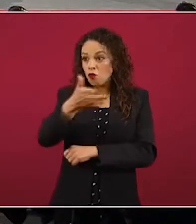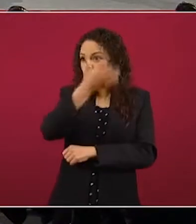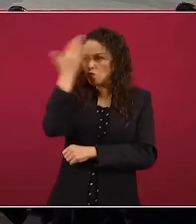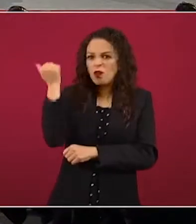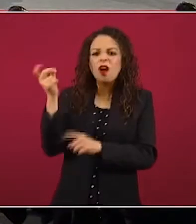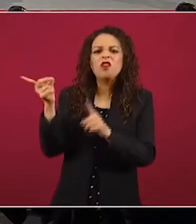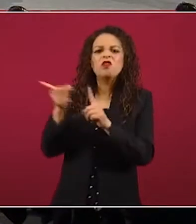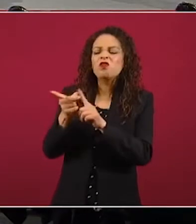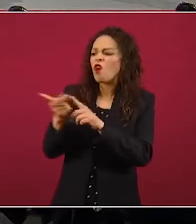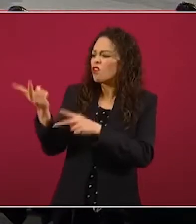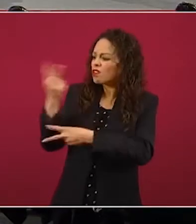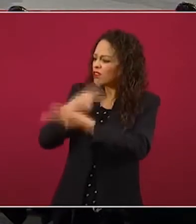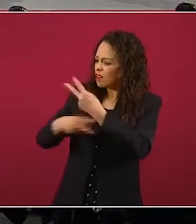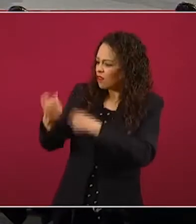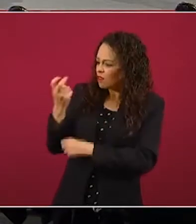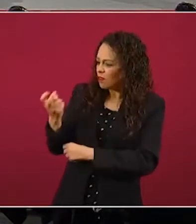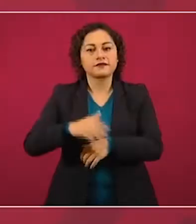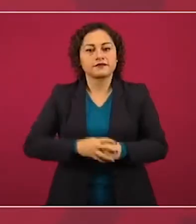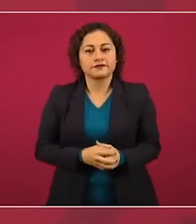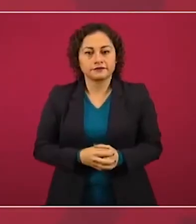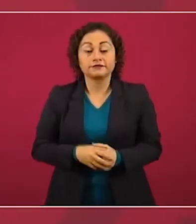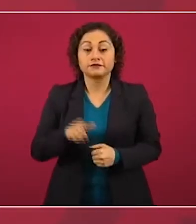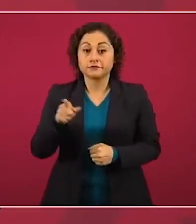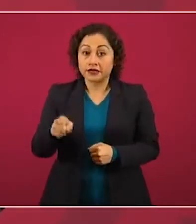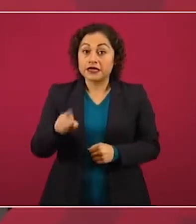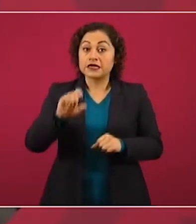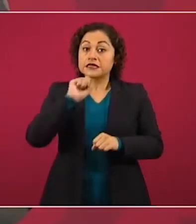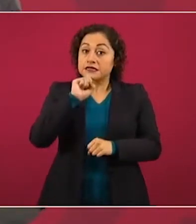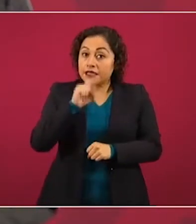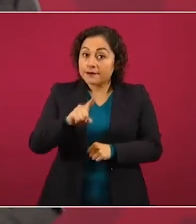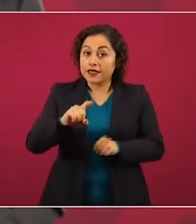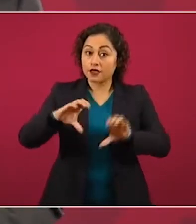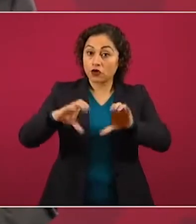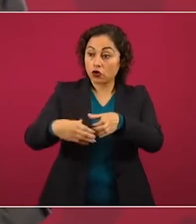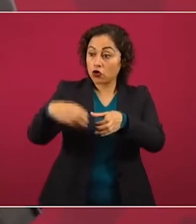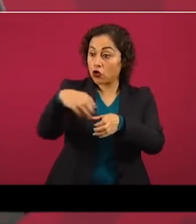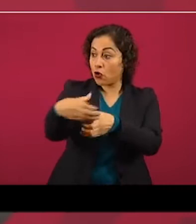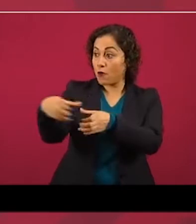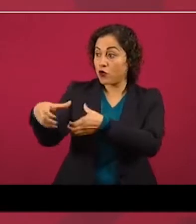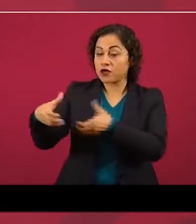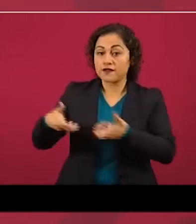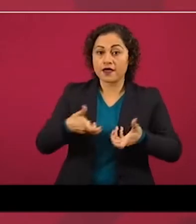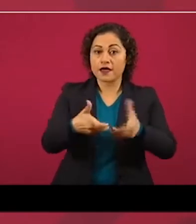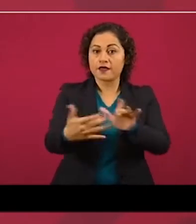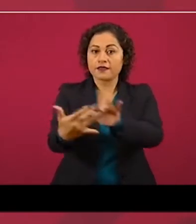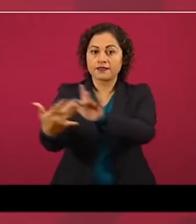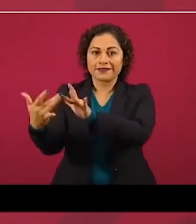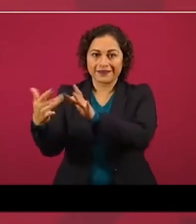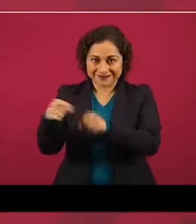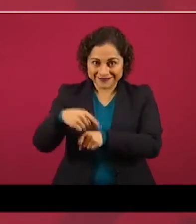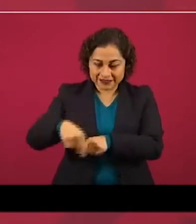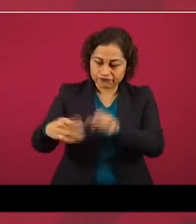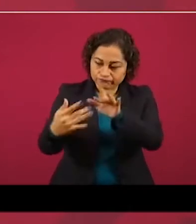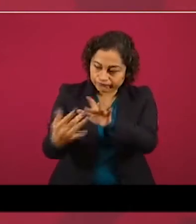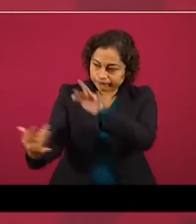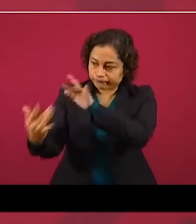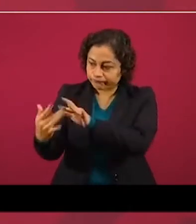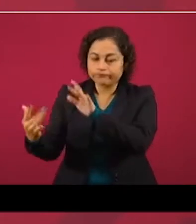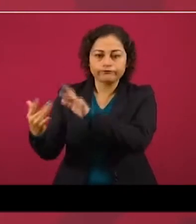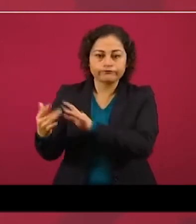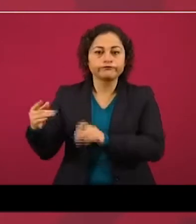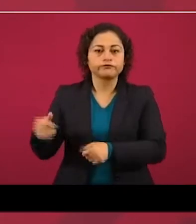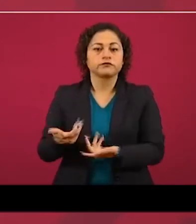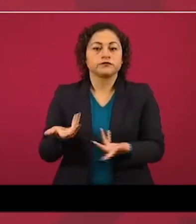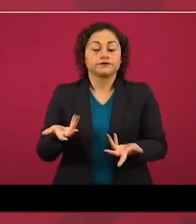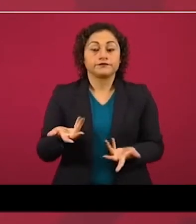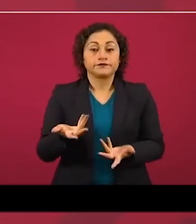gracias a la participación de las comunidades. El propósito es que cuando terminemos